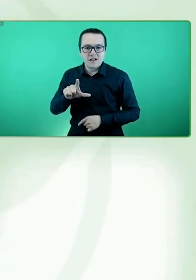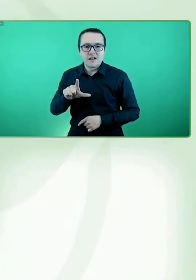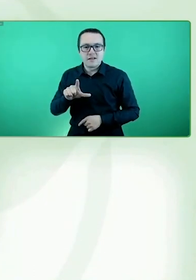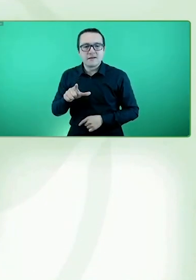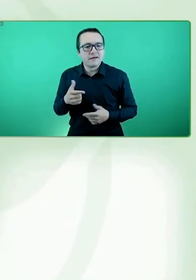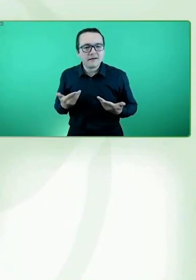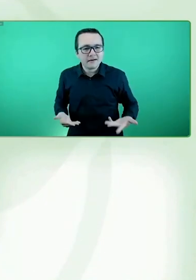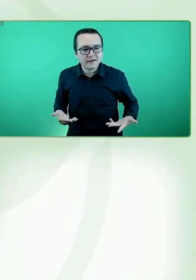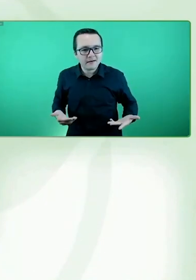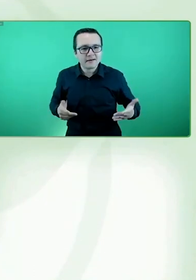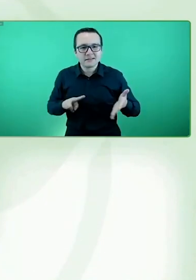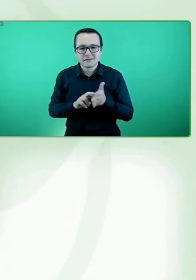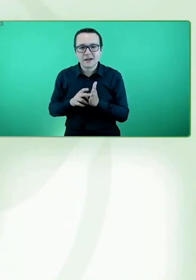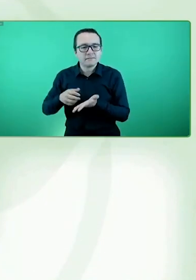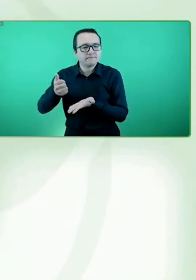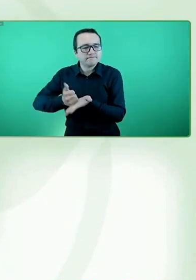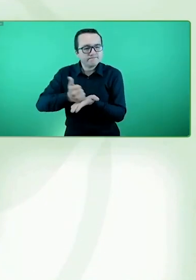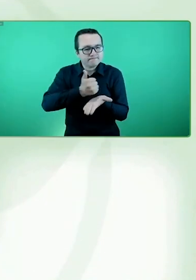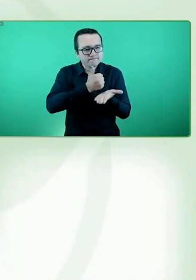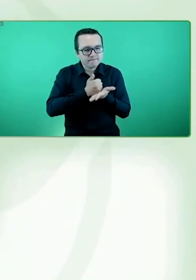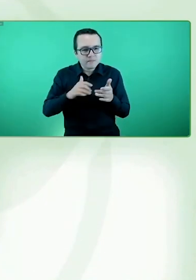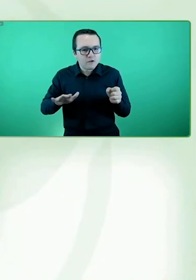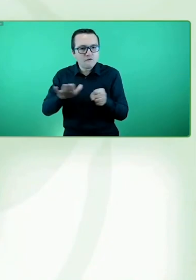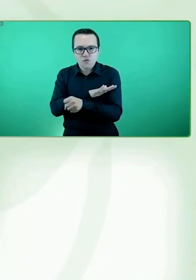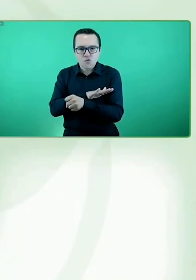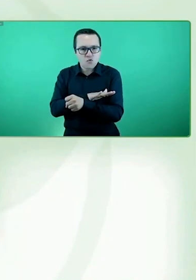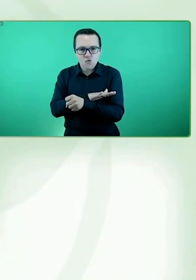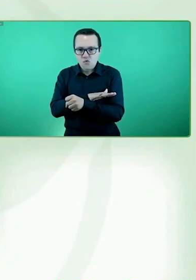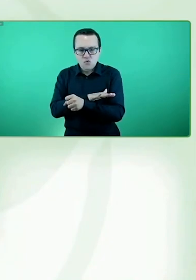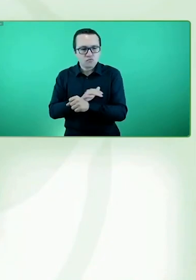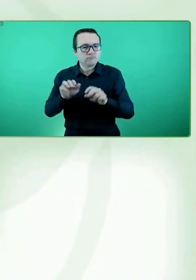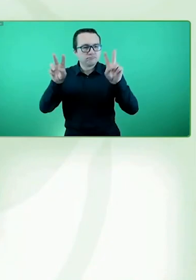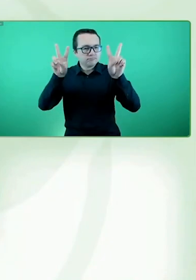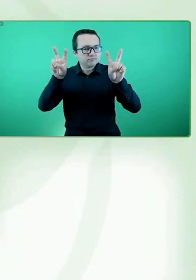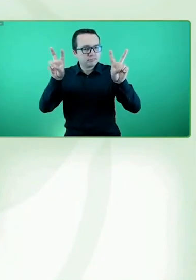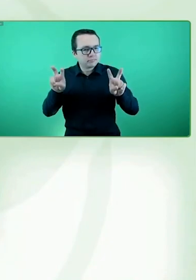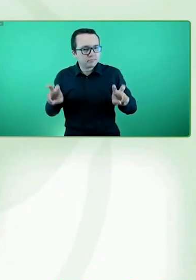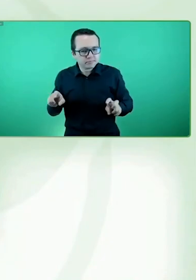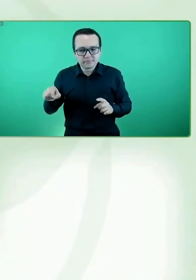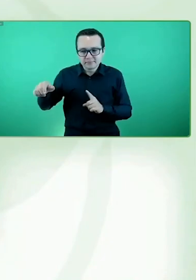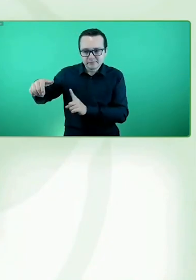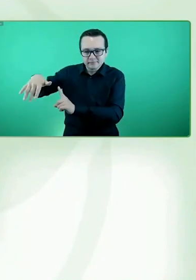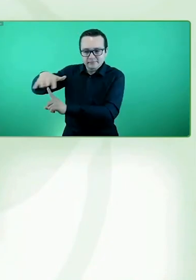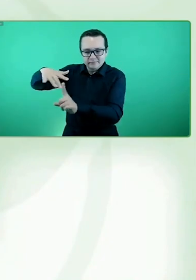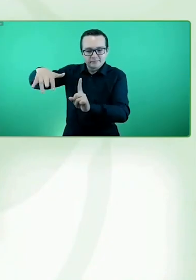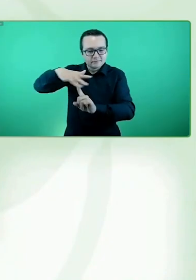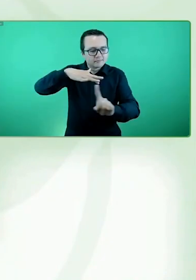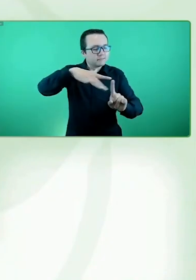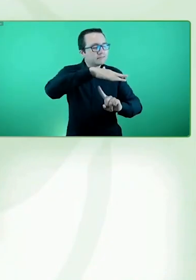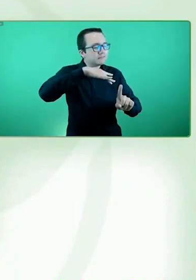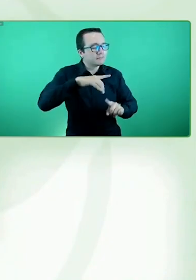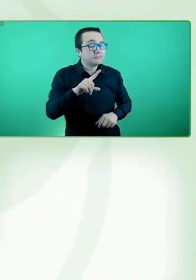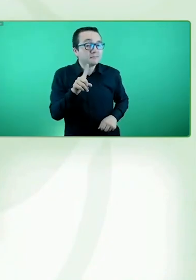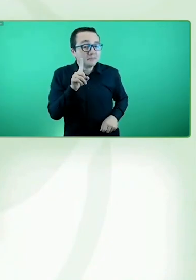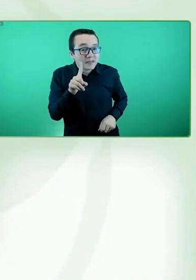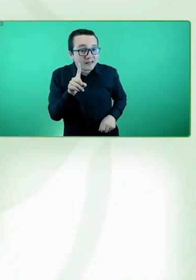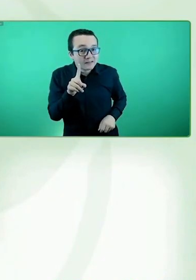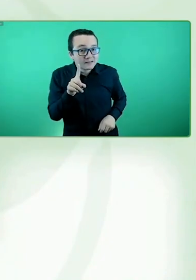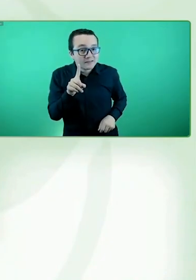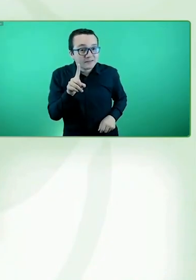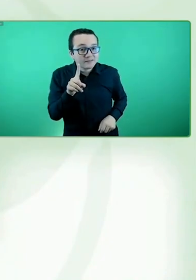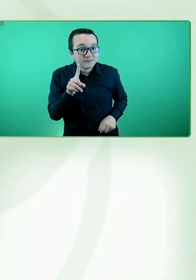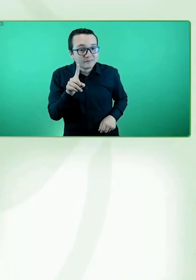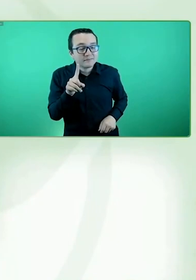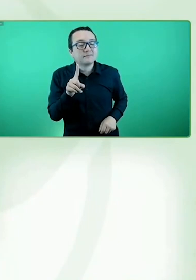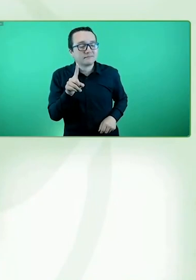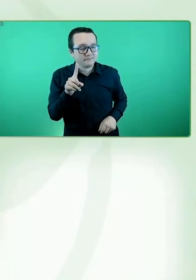estos ámbitos es muy importante, pero necesitamos alcanzar una participación en todos